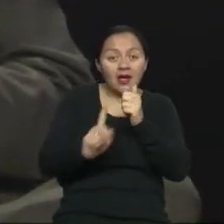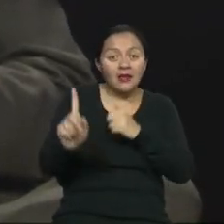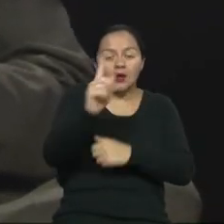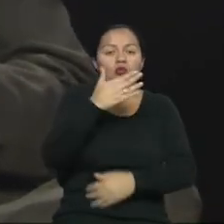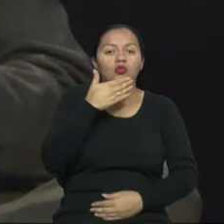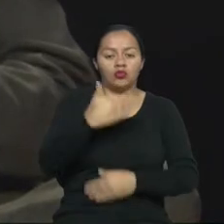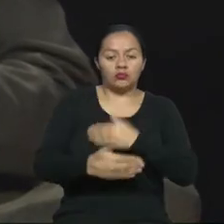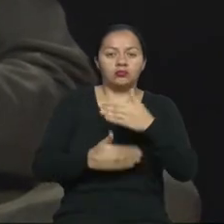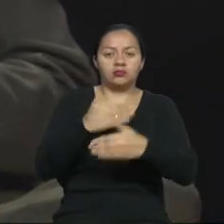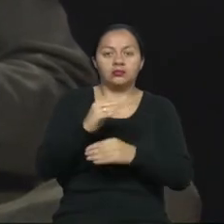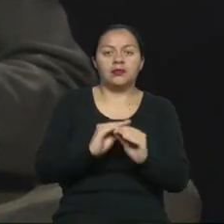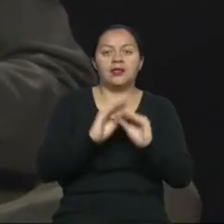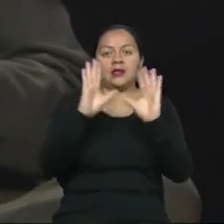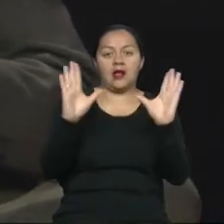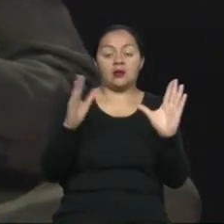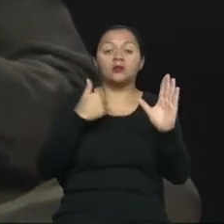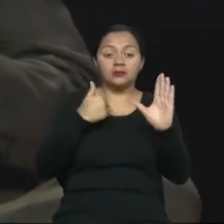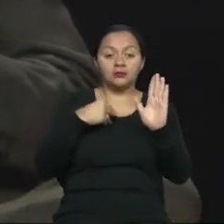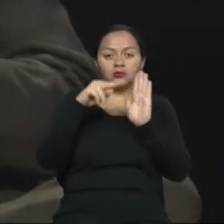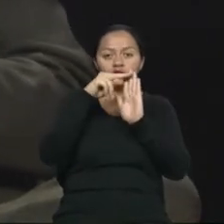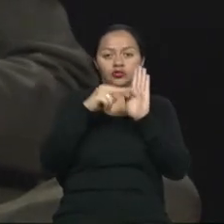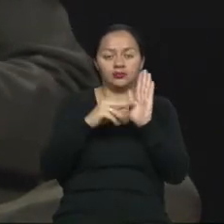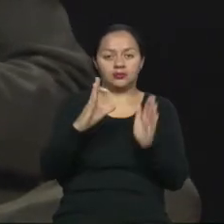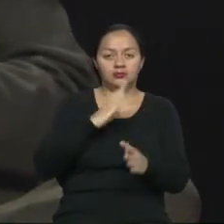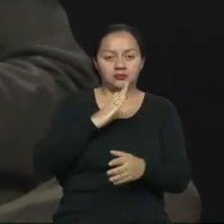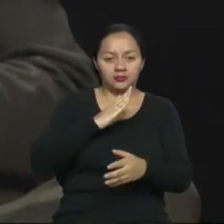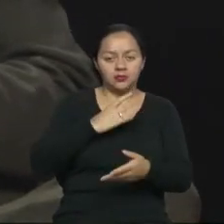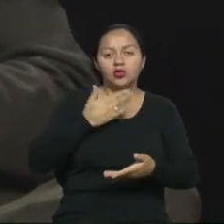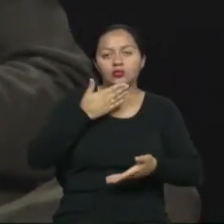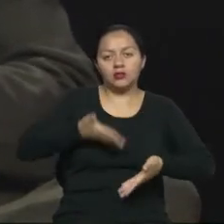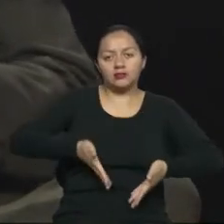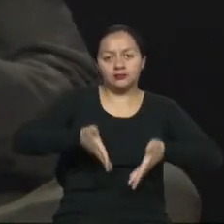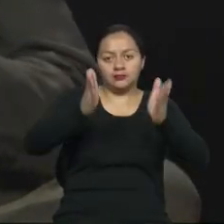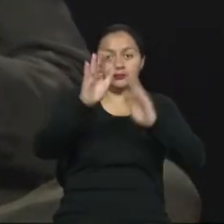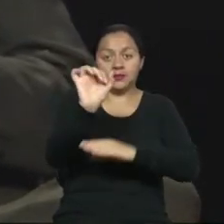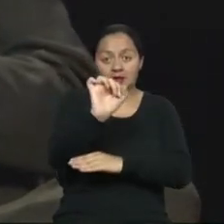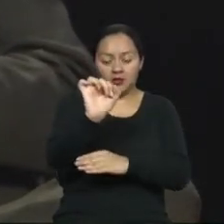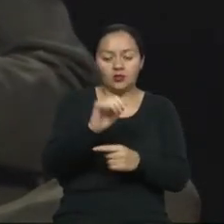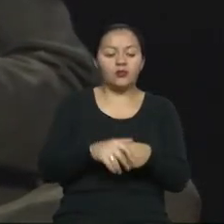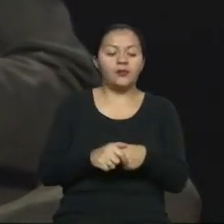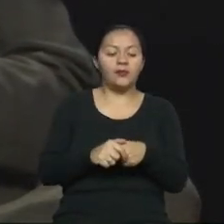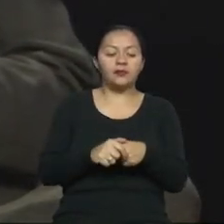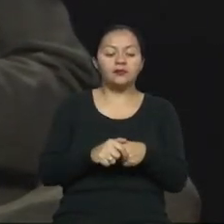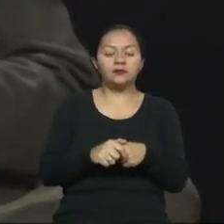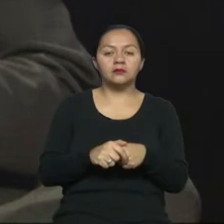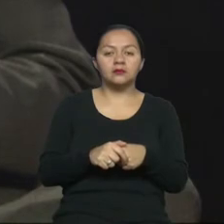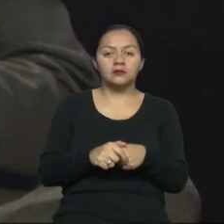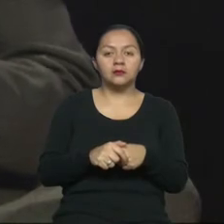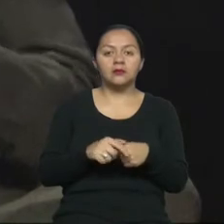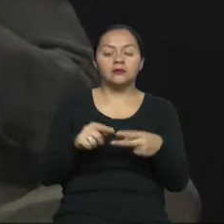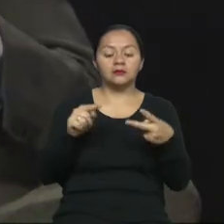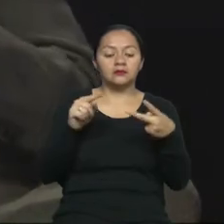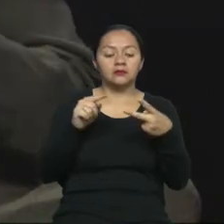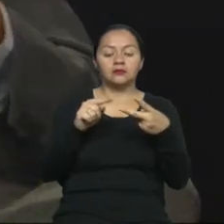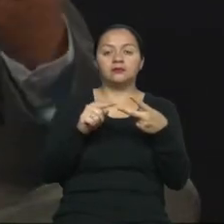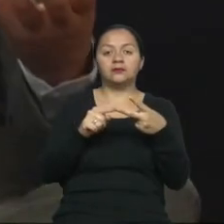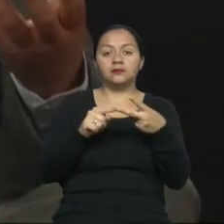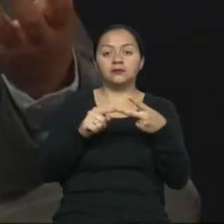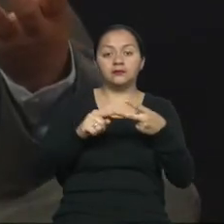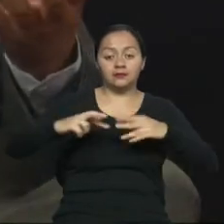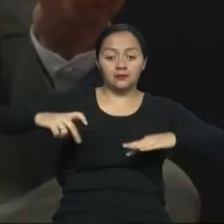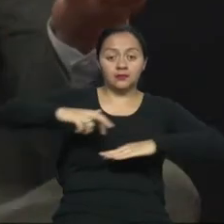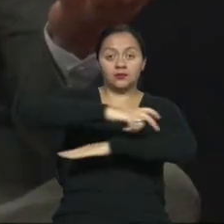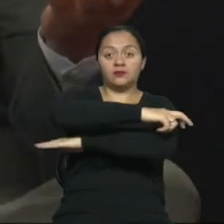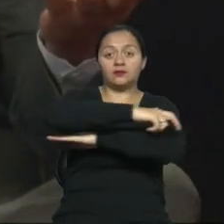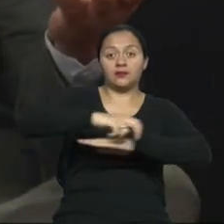aspectos. Tenemos normas técnicas de vías de circulación peatonal, de vías de circulación vehicular, de cruces